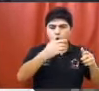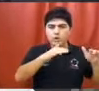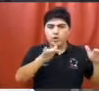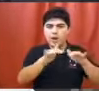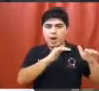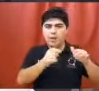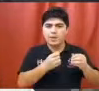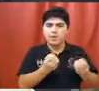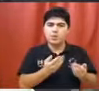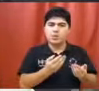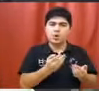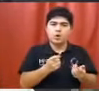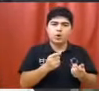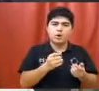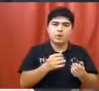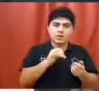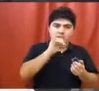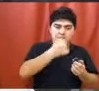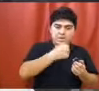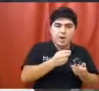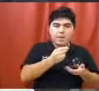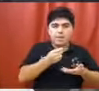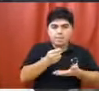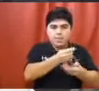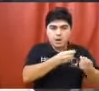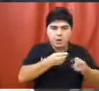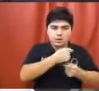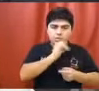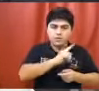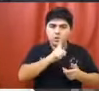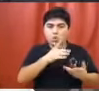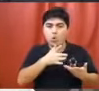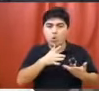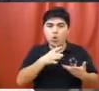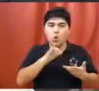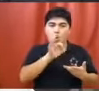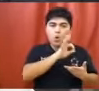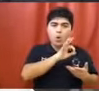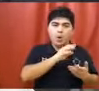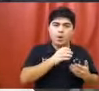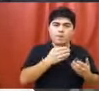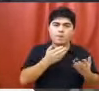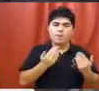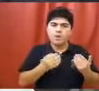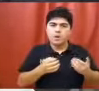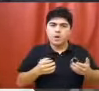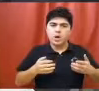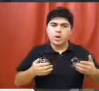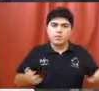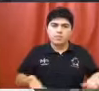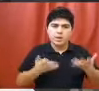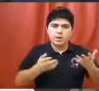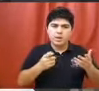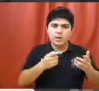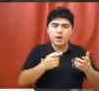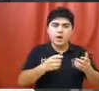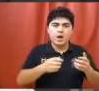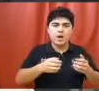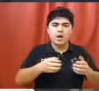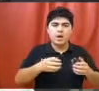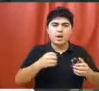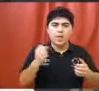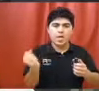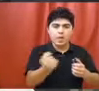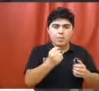naturaleza con o sin fines de lucro que de cualquier modo alienten, faciliten o promuevan la ingesta de bebidas